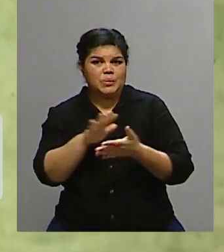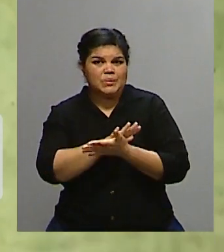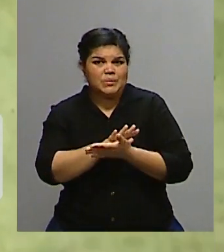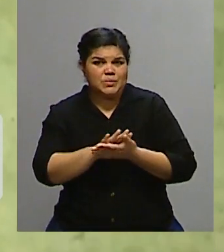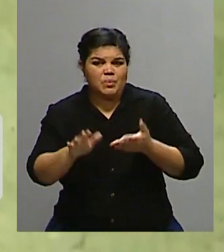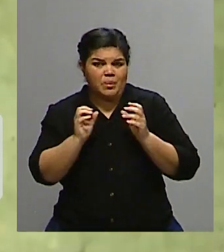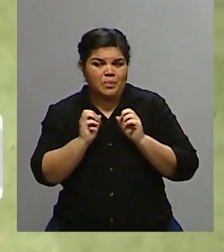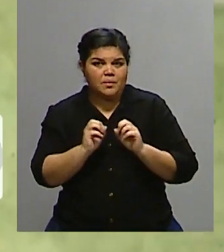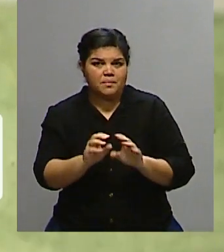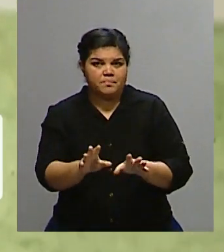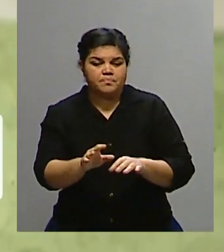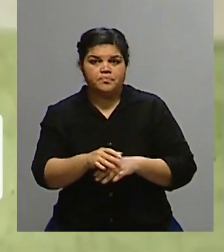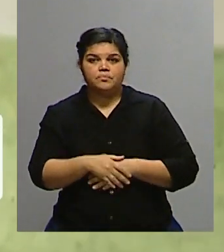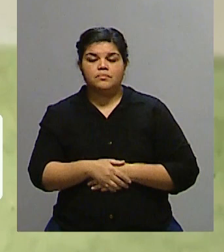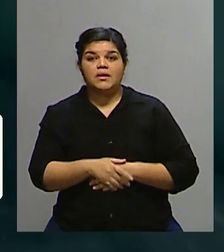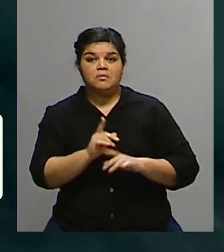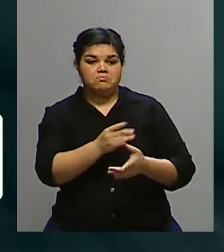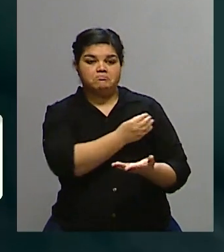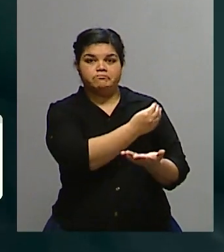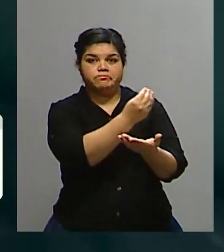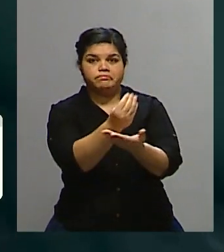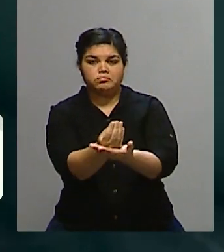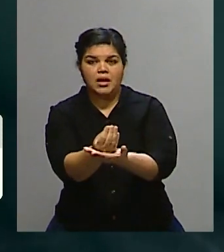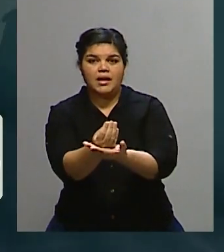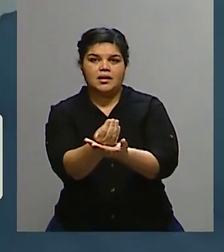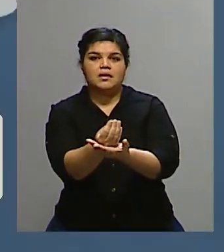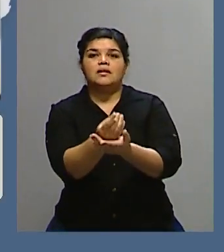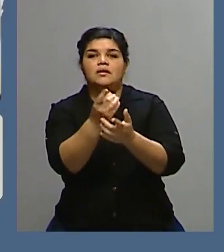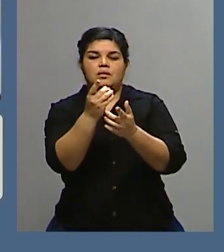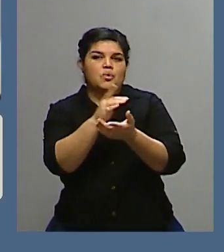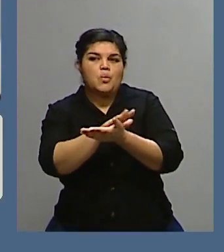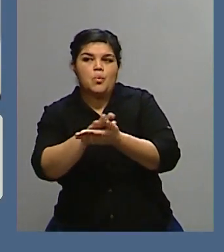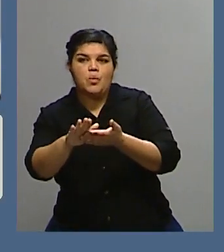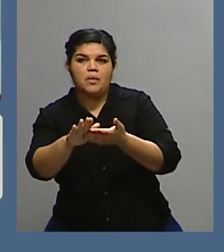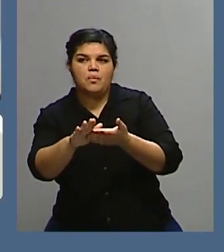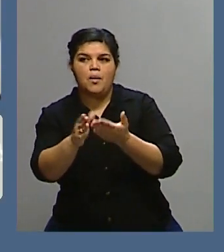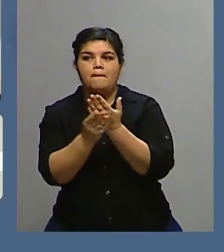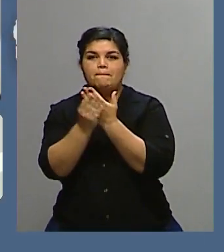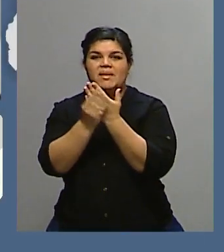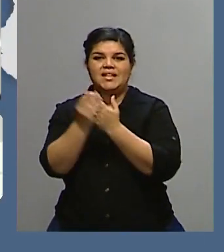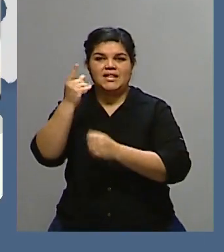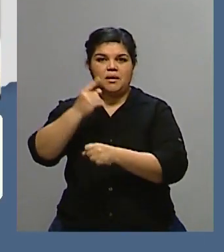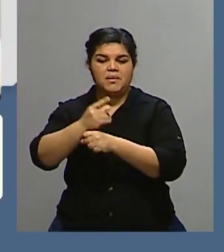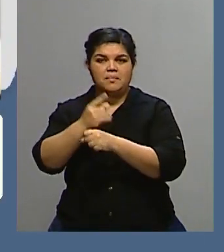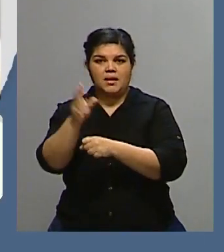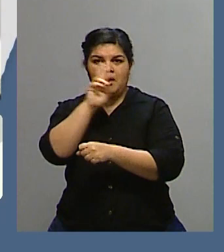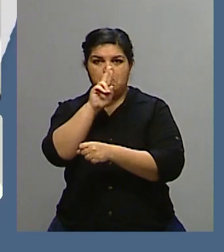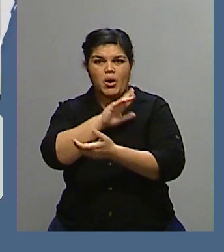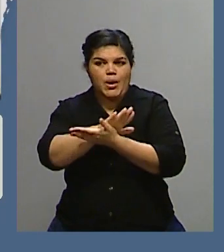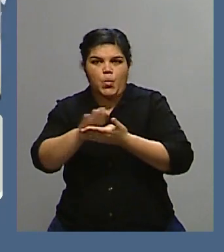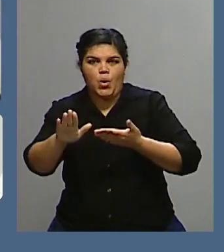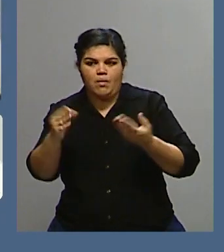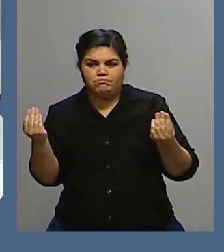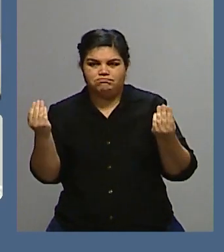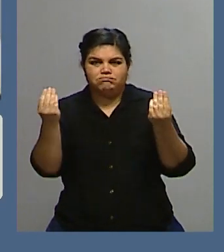estrenan monarca nuevo, sino también primera ministra nueva. ¿Cómo crees vos que se puede dar la conjunción de